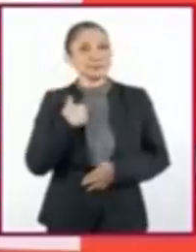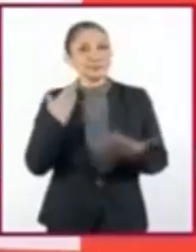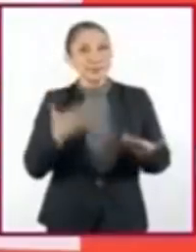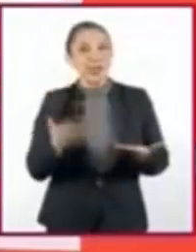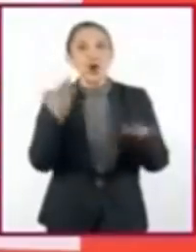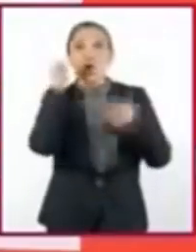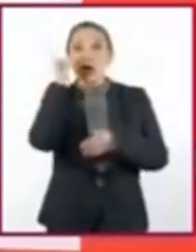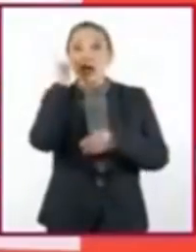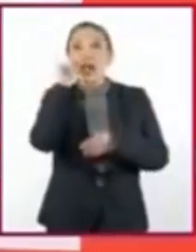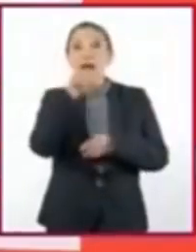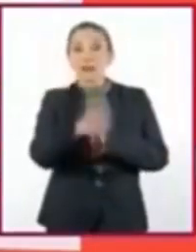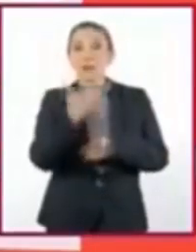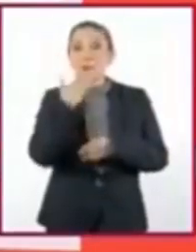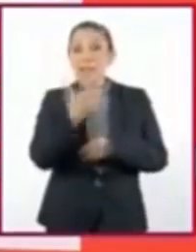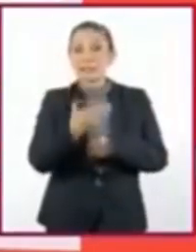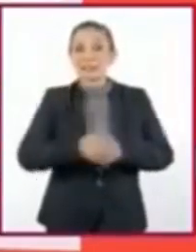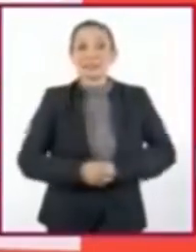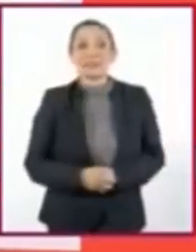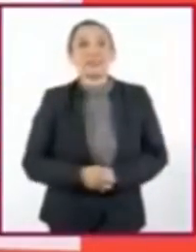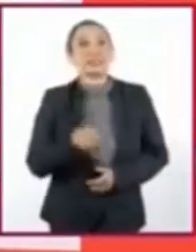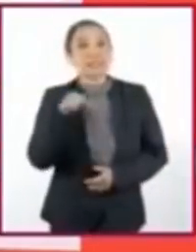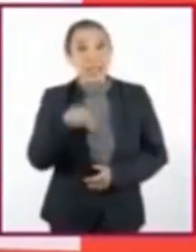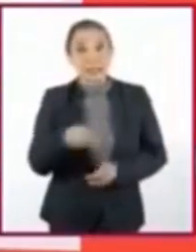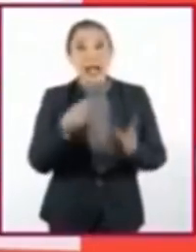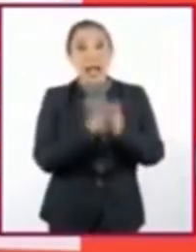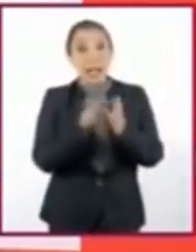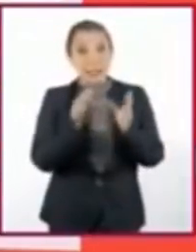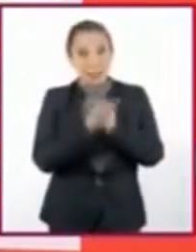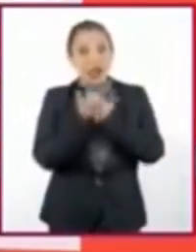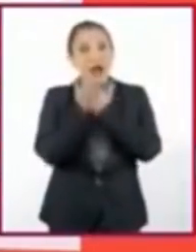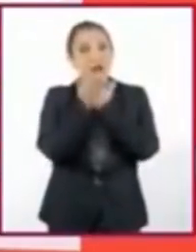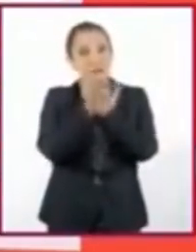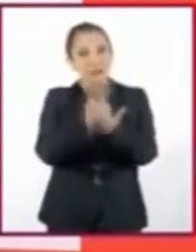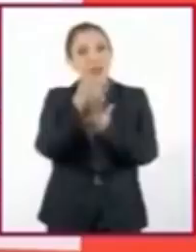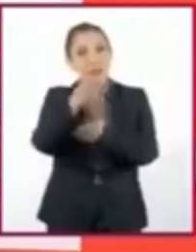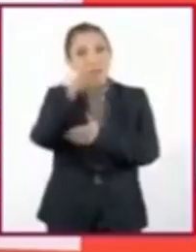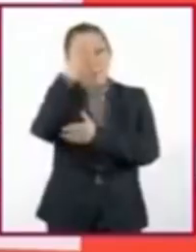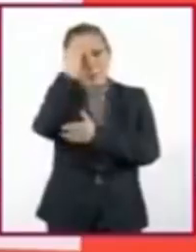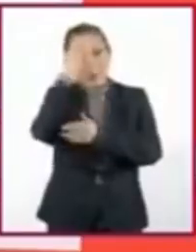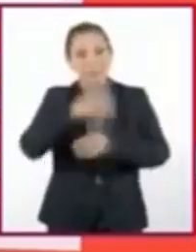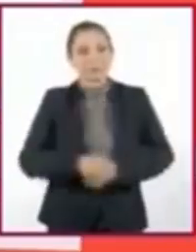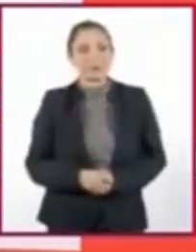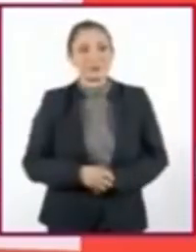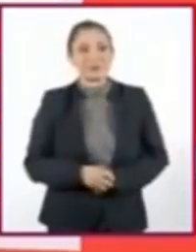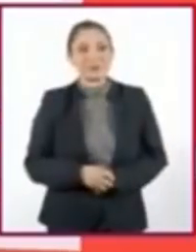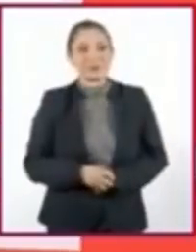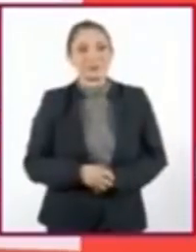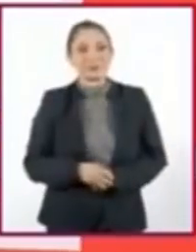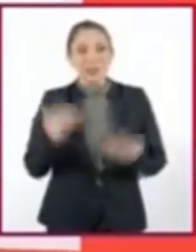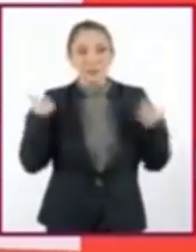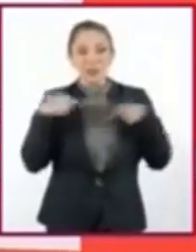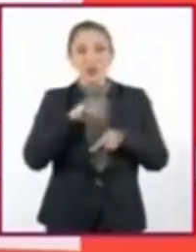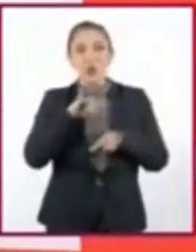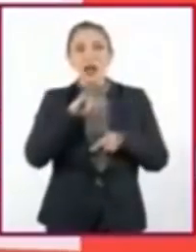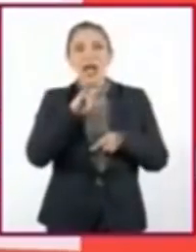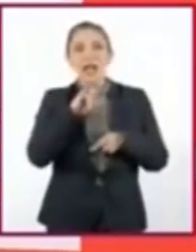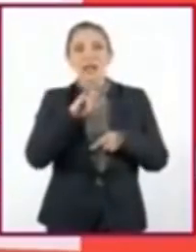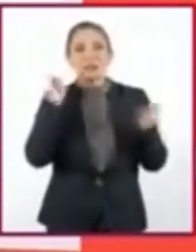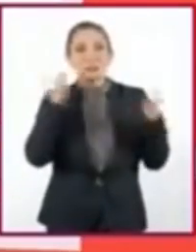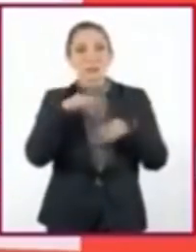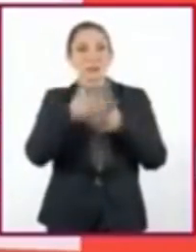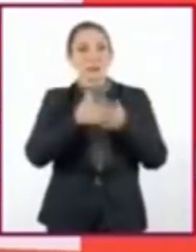deseando que se encuentren muy bien y que estas clases contribuyan a su aprendizaje. Soy el profesor Juan Carlos. Hasta